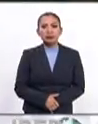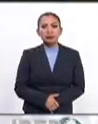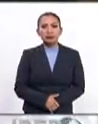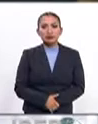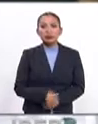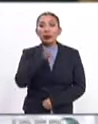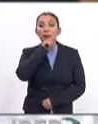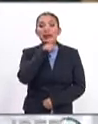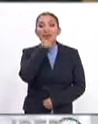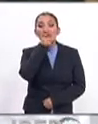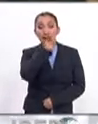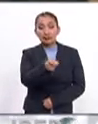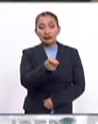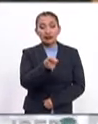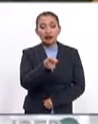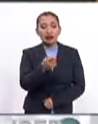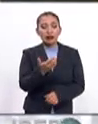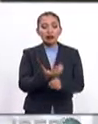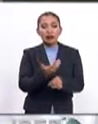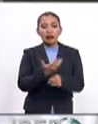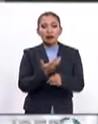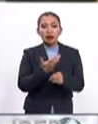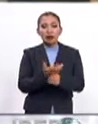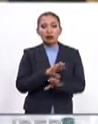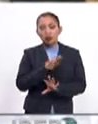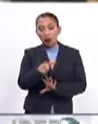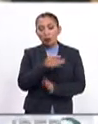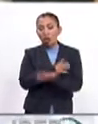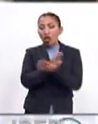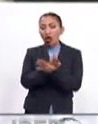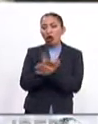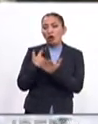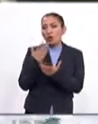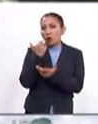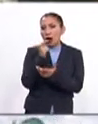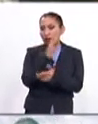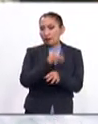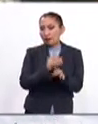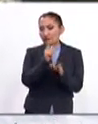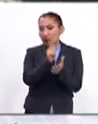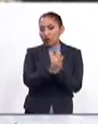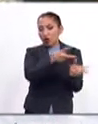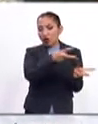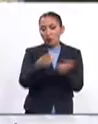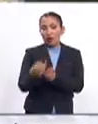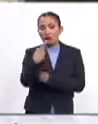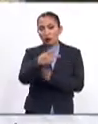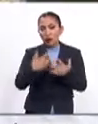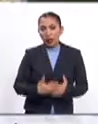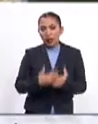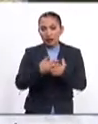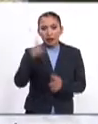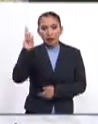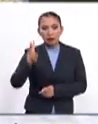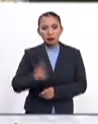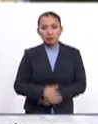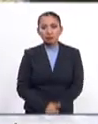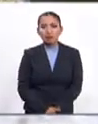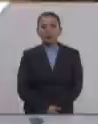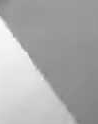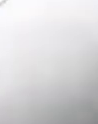Además, señaló que Estados Unidos está incurriendo en la ilegalidad al querer robar la empresa a Venezuela.